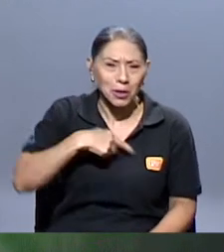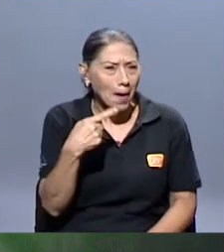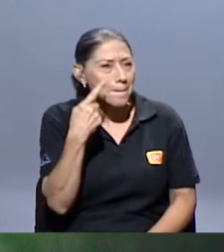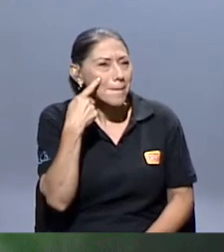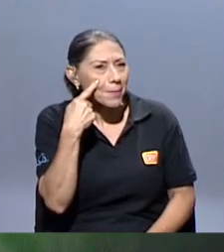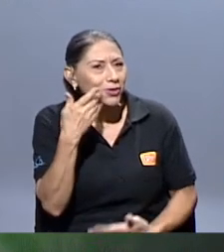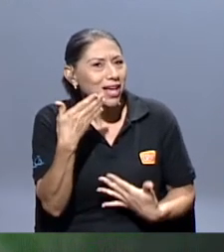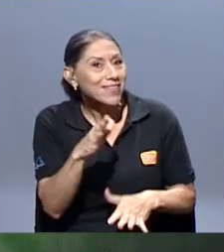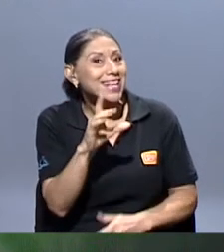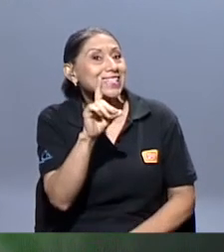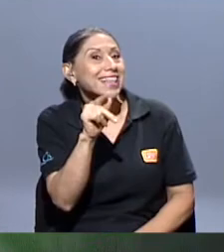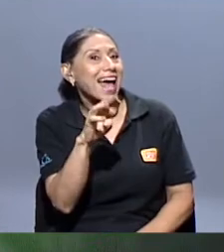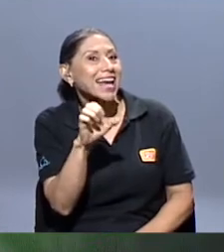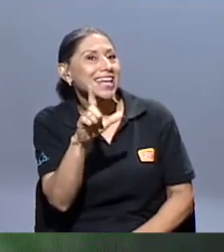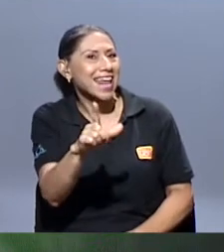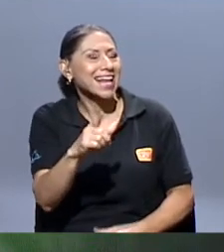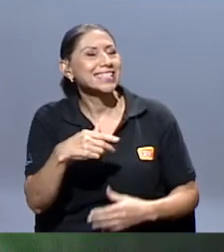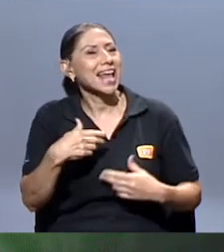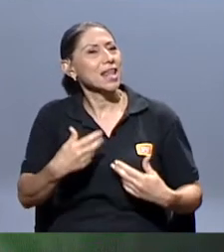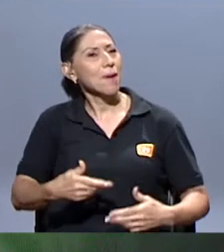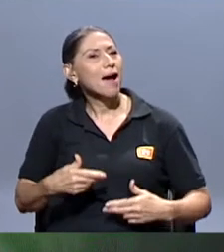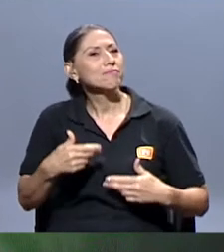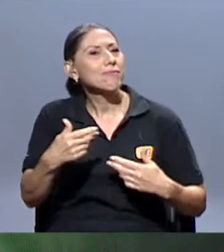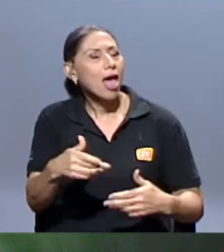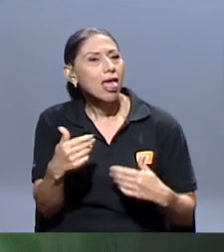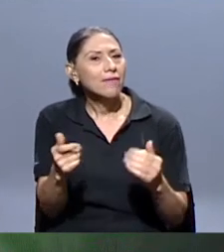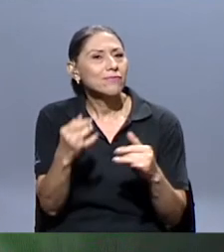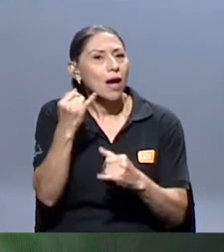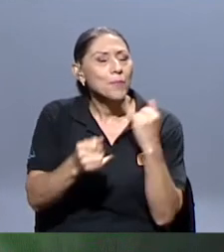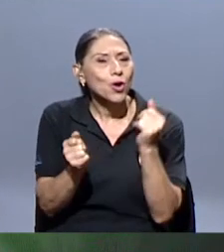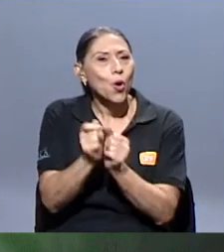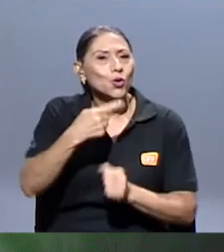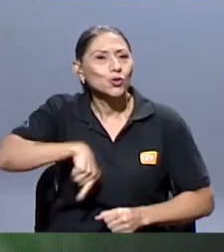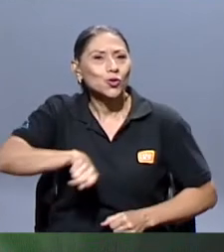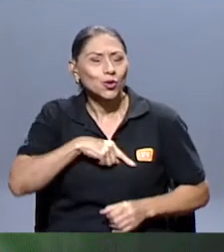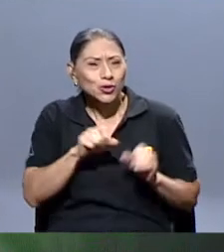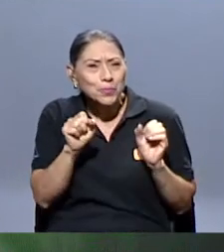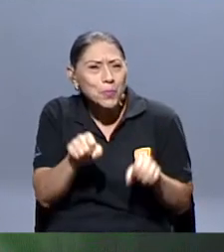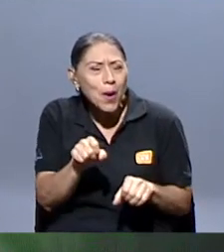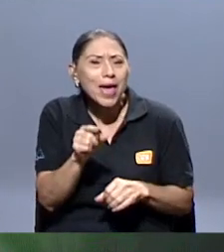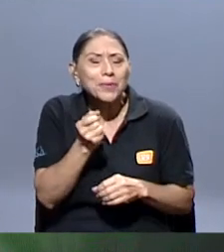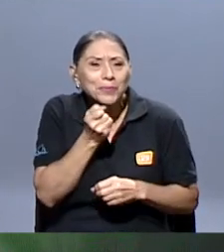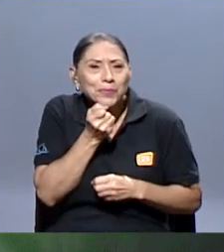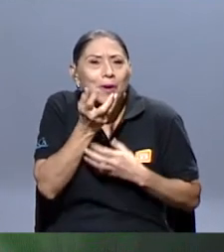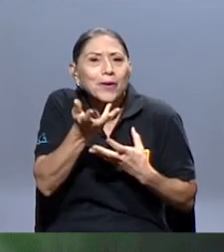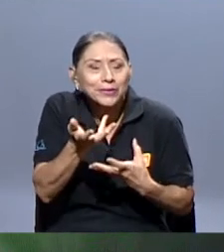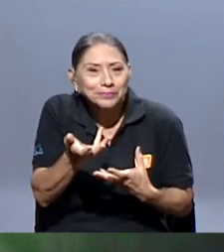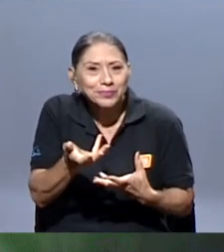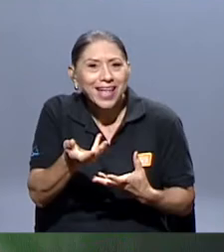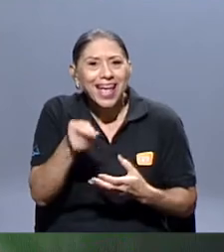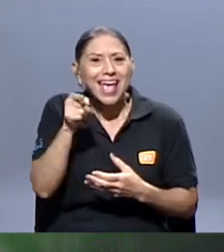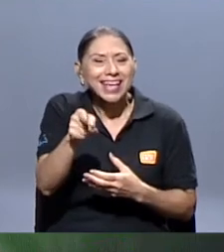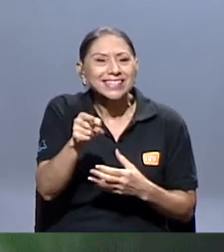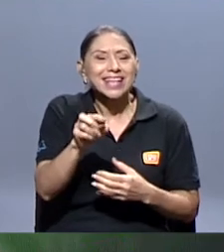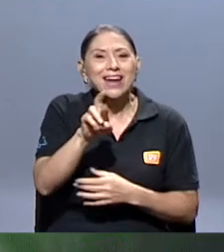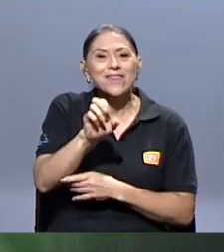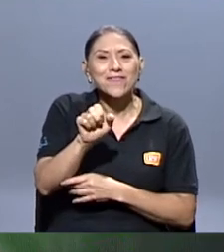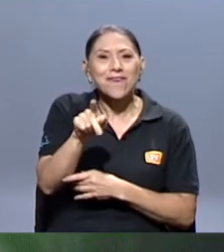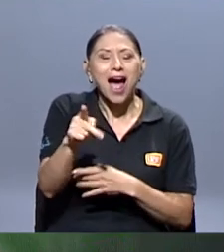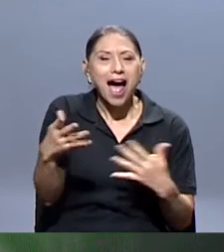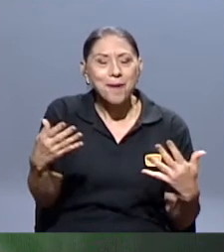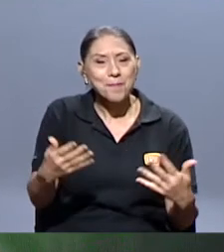Daniel se anima a despedirse con nosotros también y nos da un cachito de ese rap Acapella.